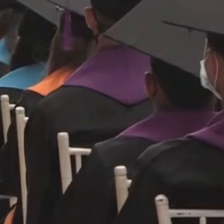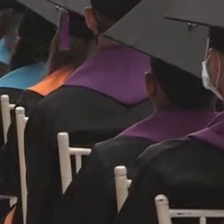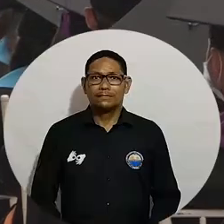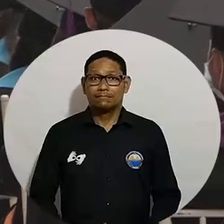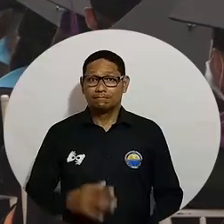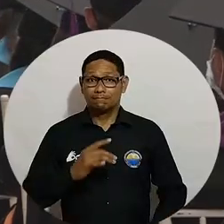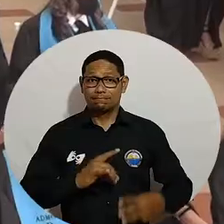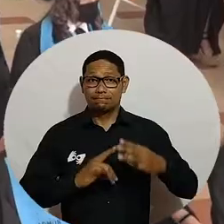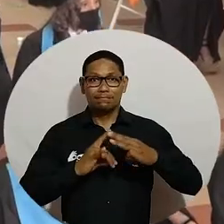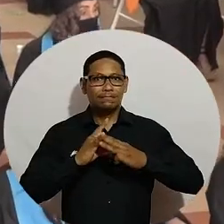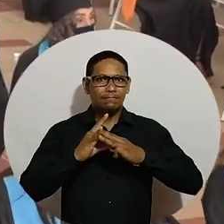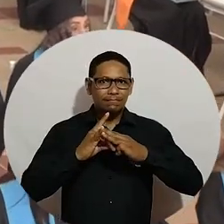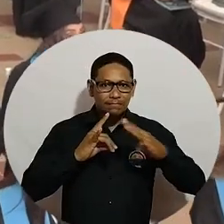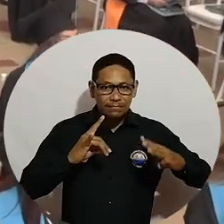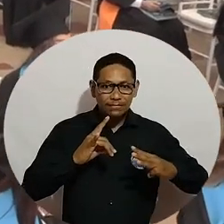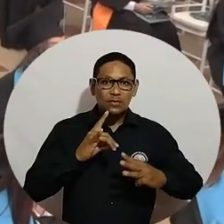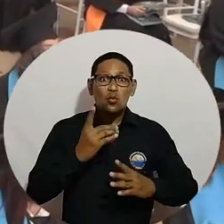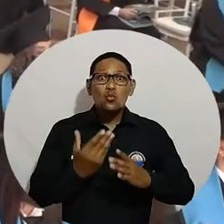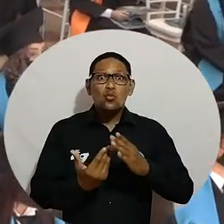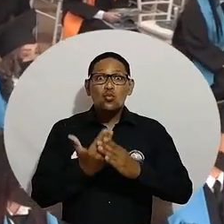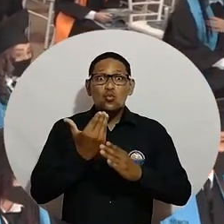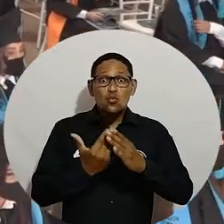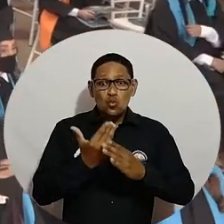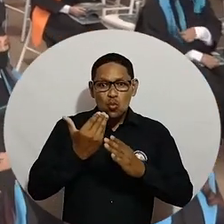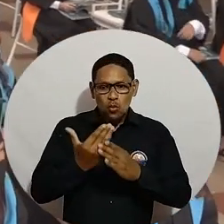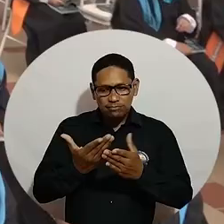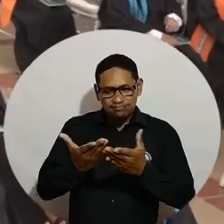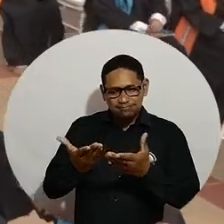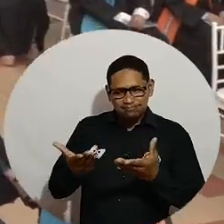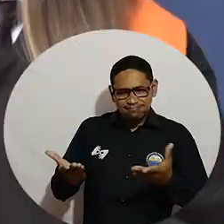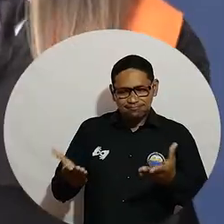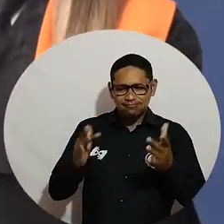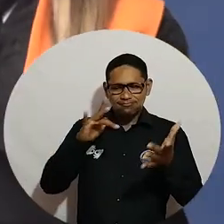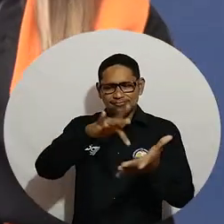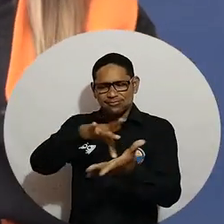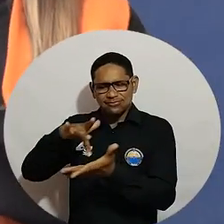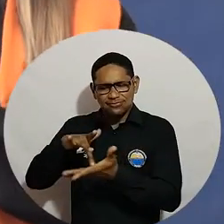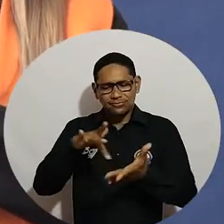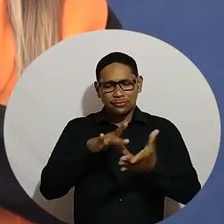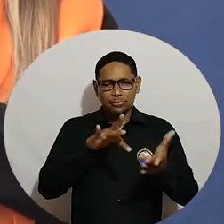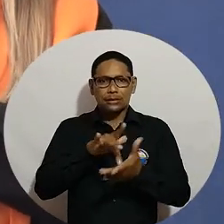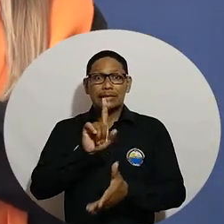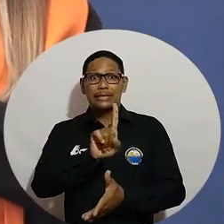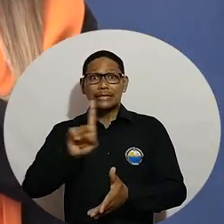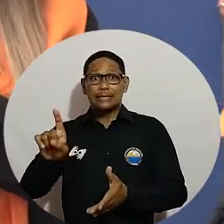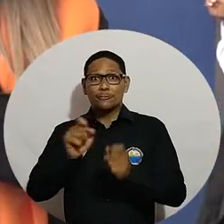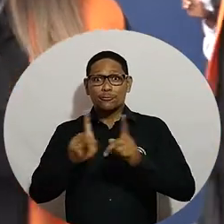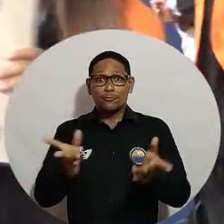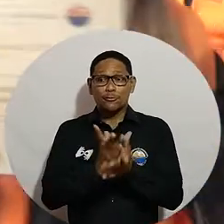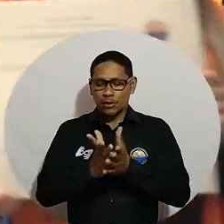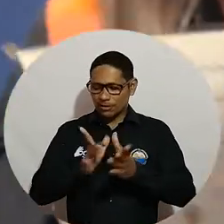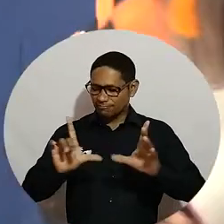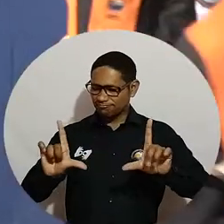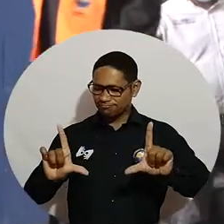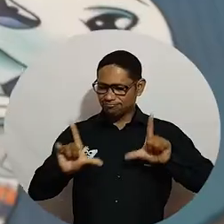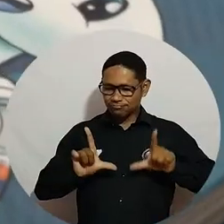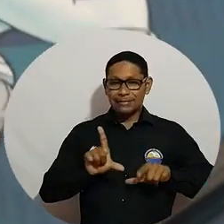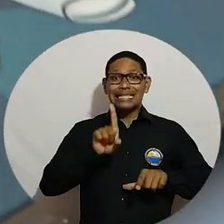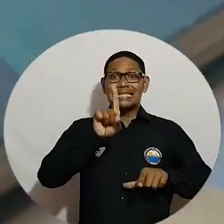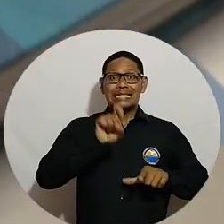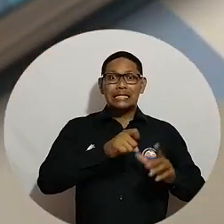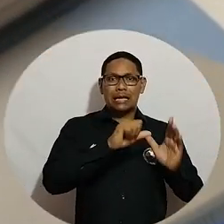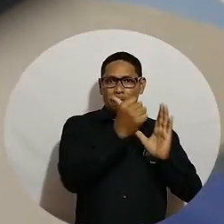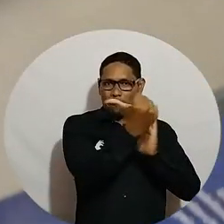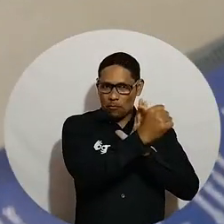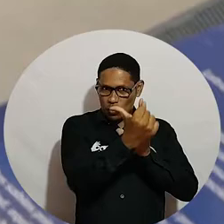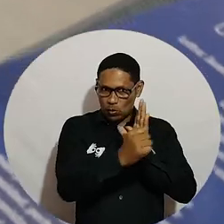La Universidad del Magdalena llevó a cabo una nueva ceremonia de graduación presencial para 111 estudiantes de seis programas de las